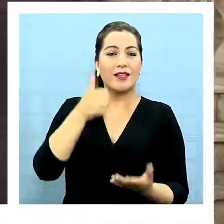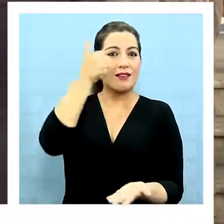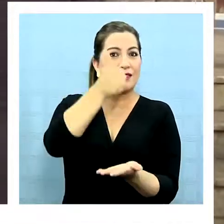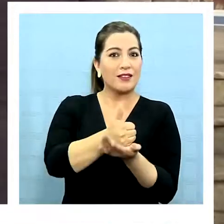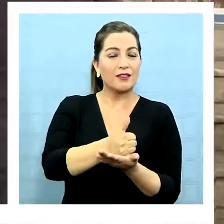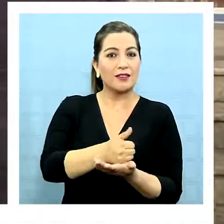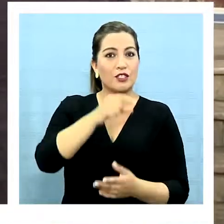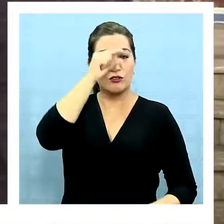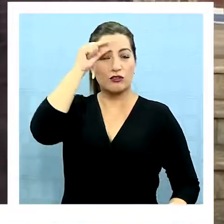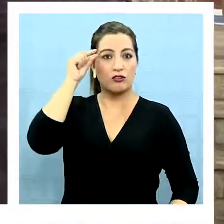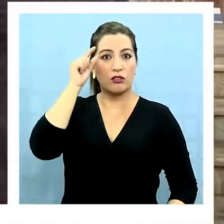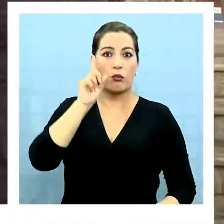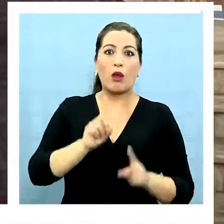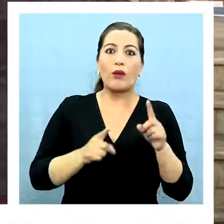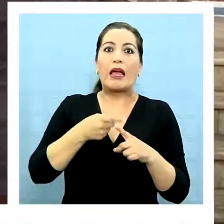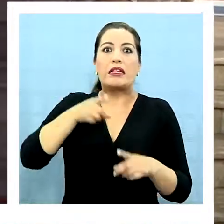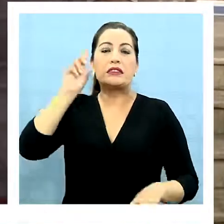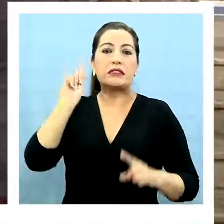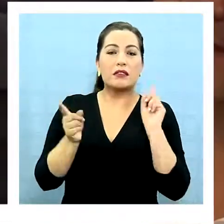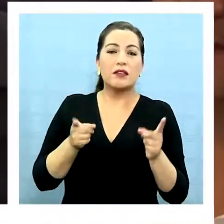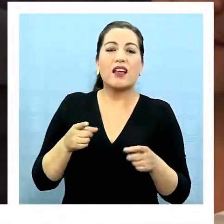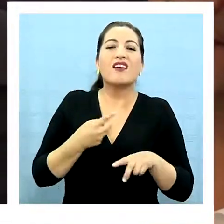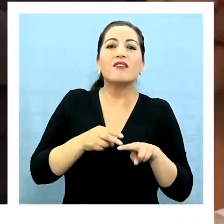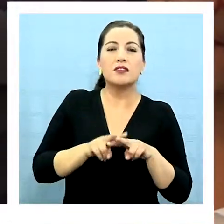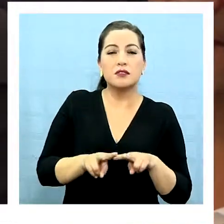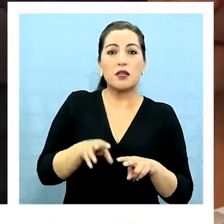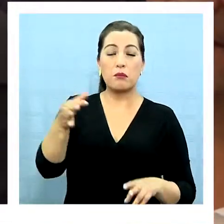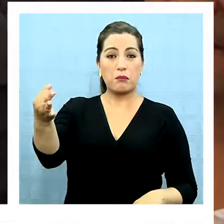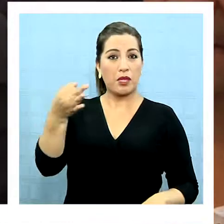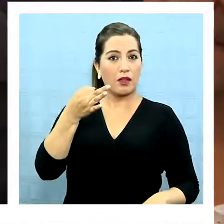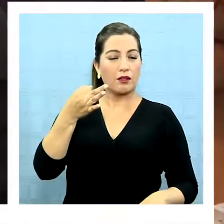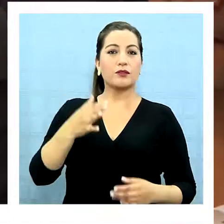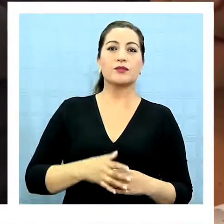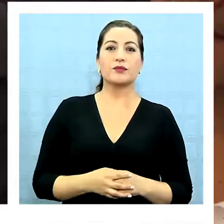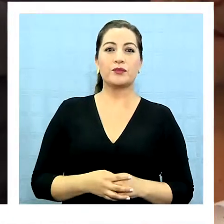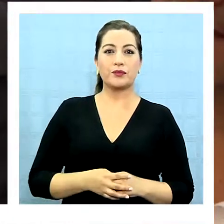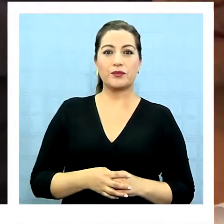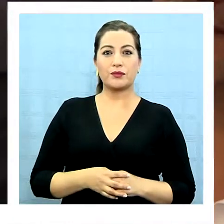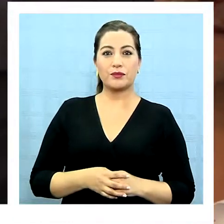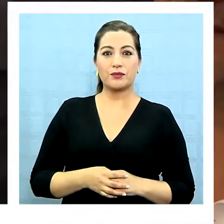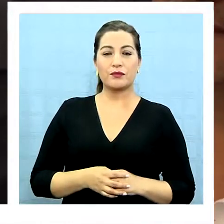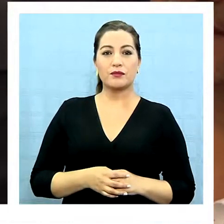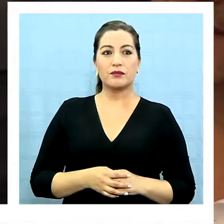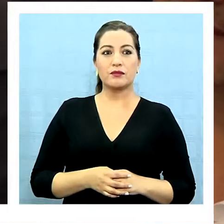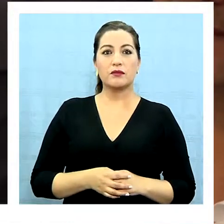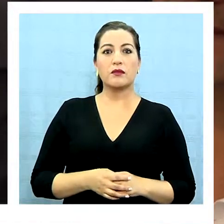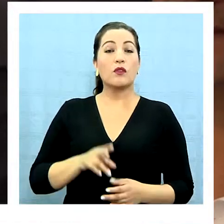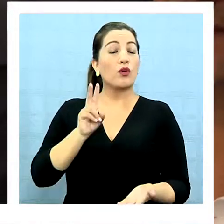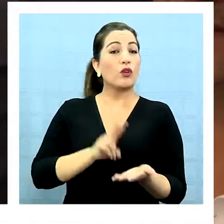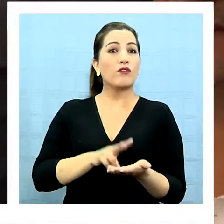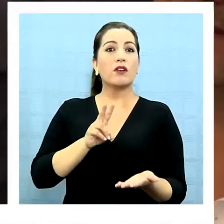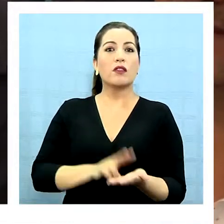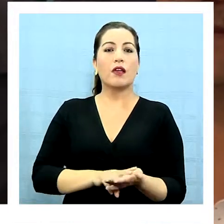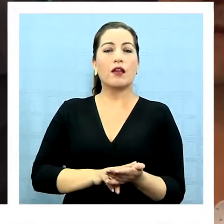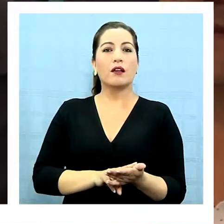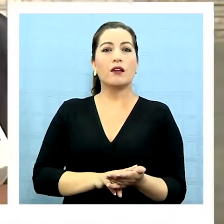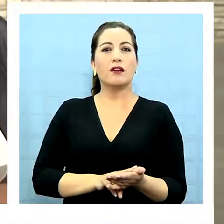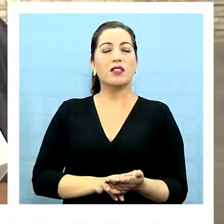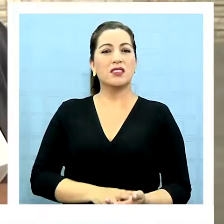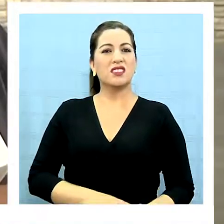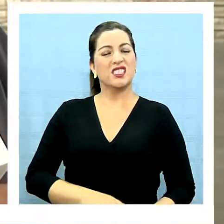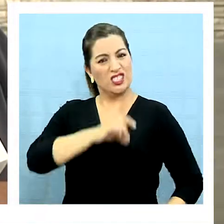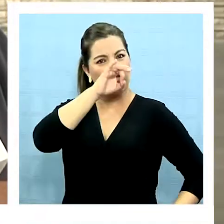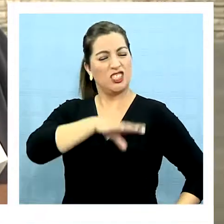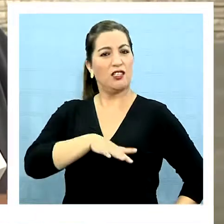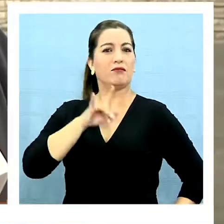exalcalde Soria y su conglomerado por alguna estrategia para lograr este apoyo, señalaron lo siguiente. Los que realmente son